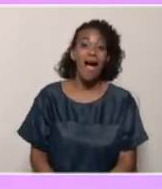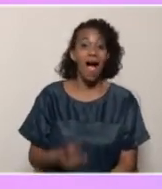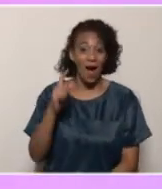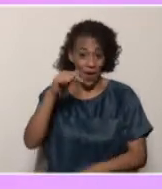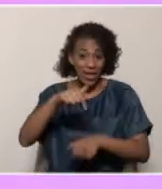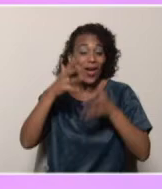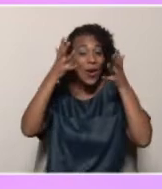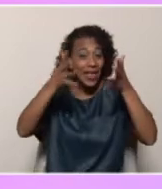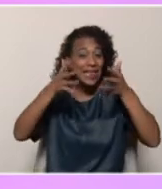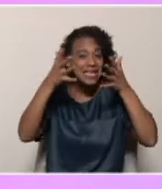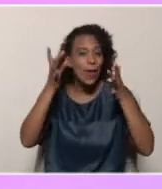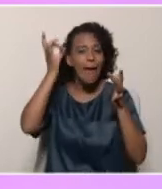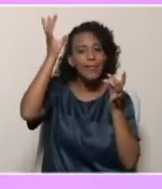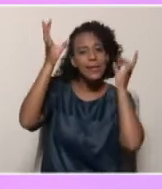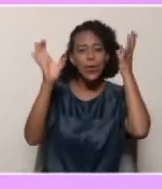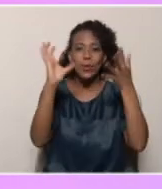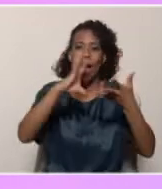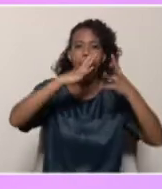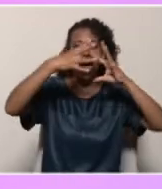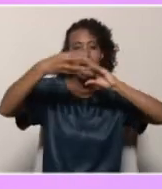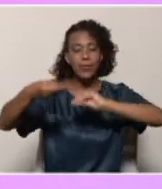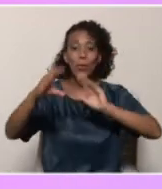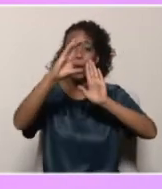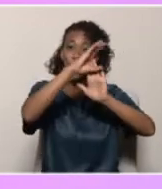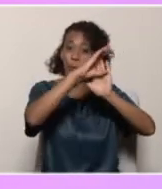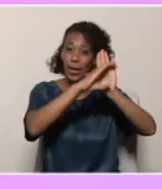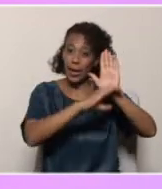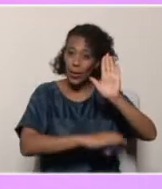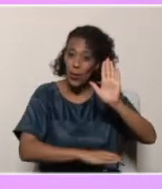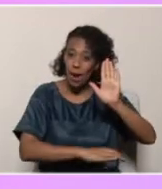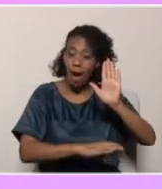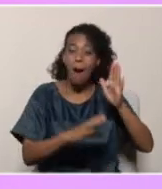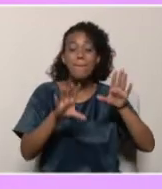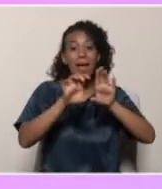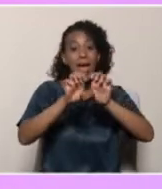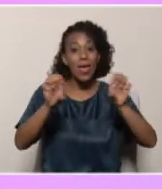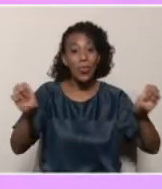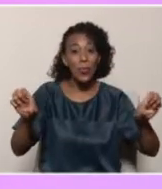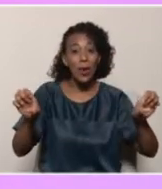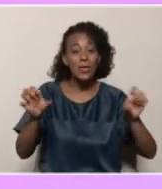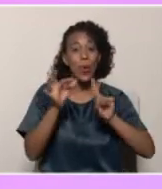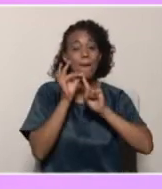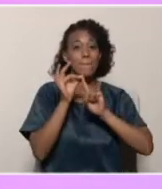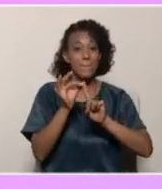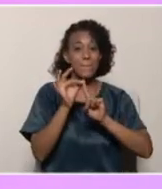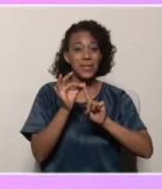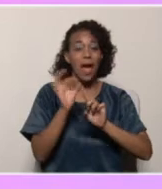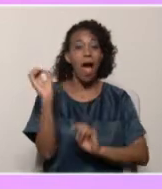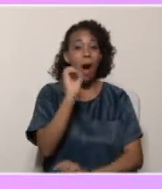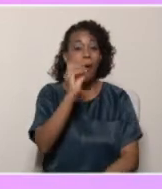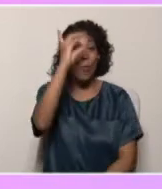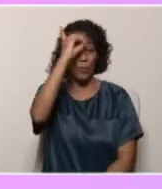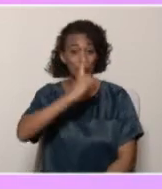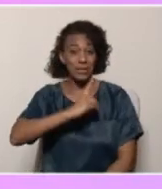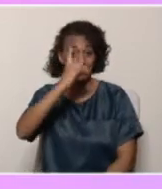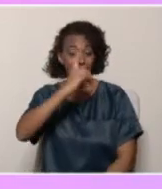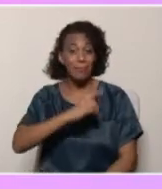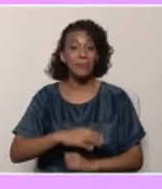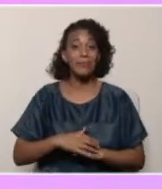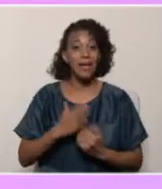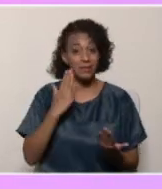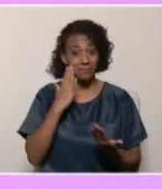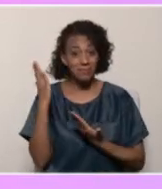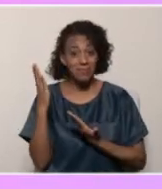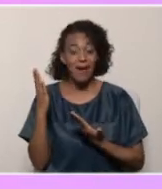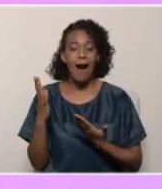Orientaciones, estrategias y adaptaciones curriculares para nuestra población con necesidades educativas especiales y o discapacidad,